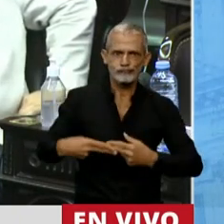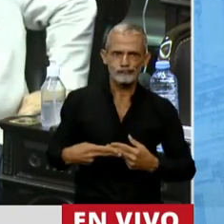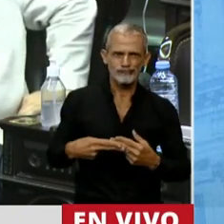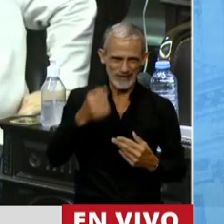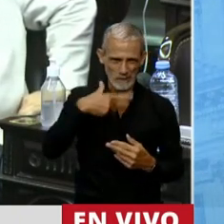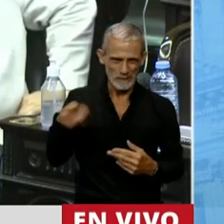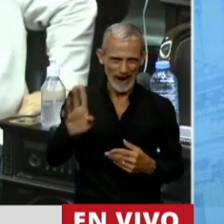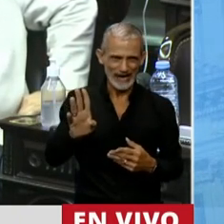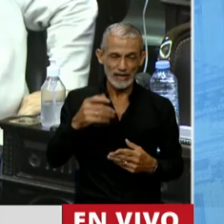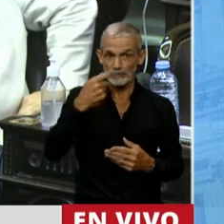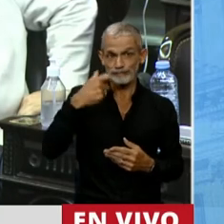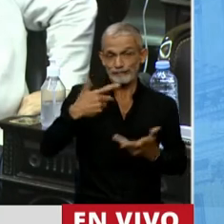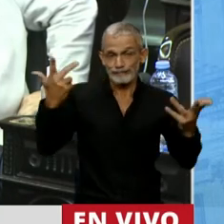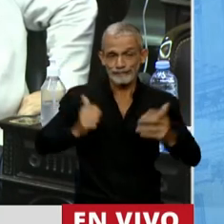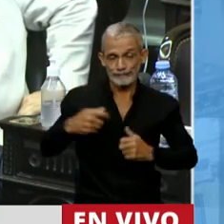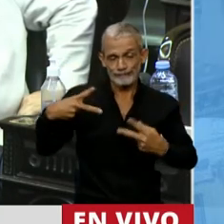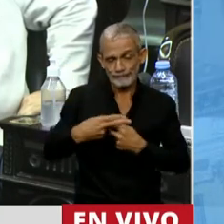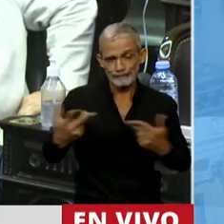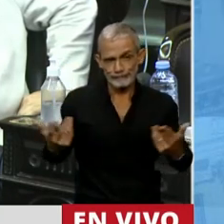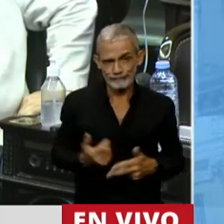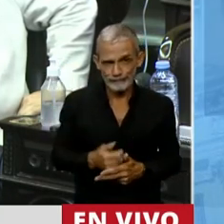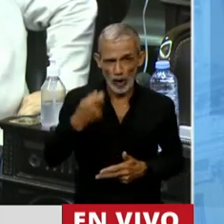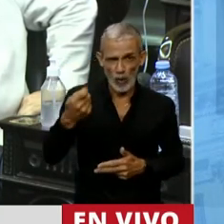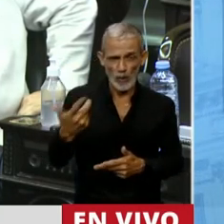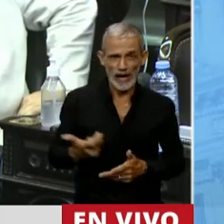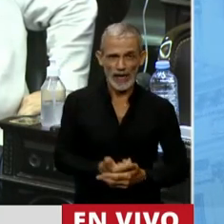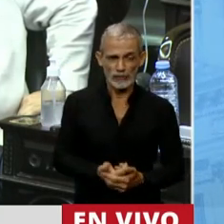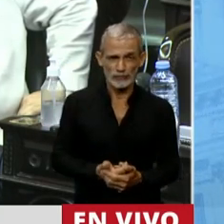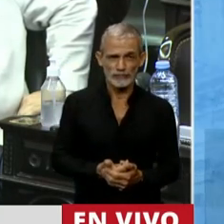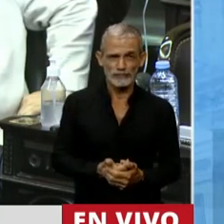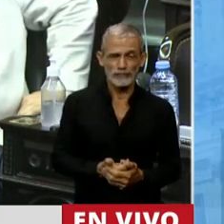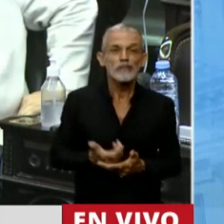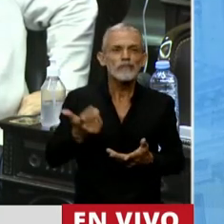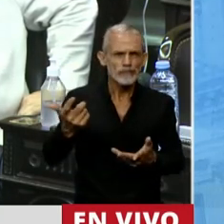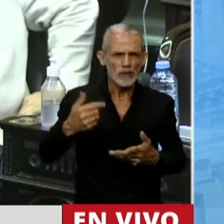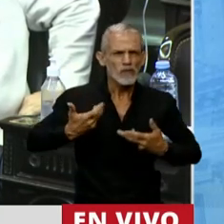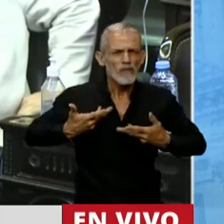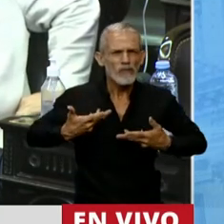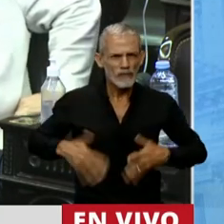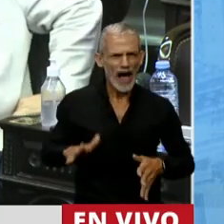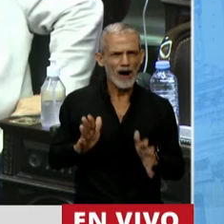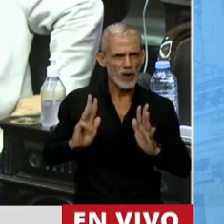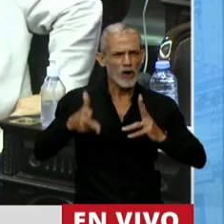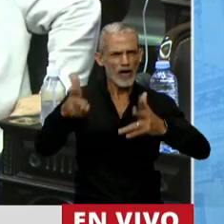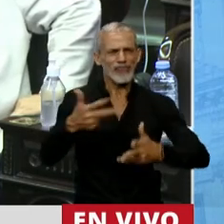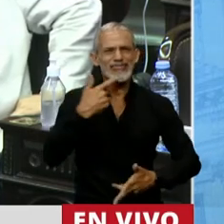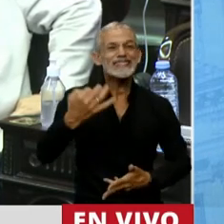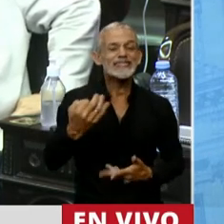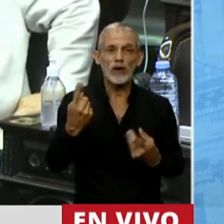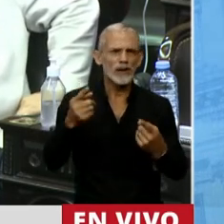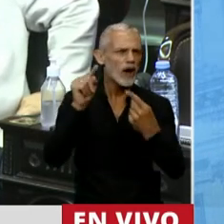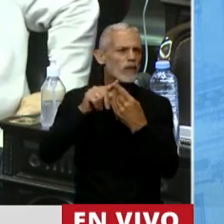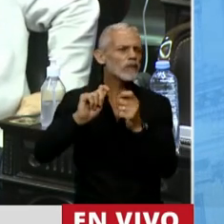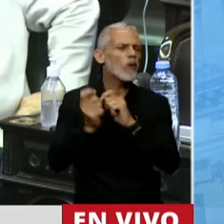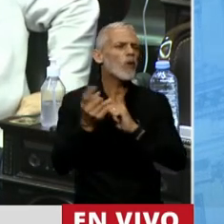ellos dejaron de tomar la medicación. Tal fue la locura que aconteció. Pero, seamos francos y digamos, ¿cuál fue el objetivo de ese